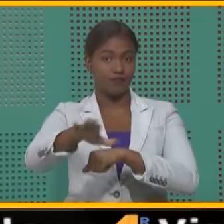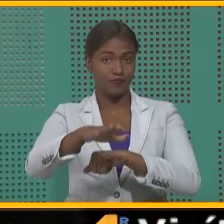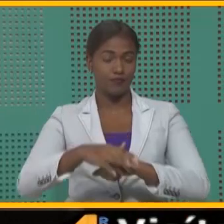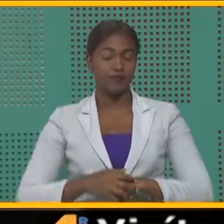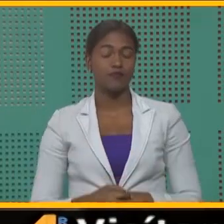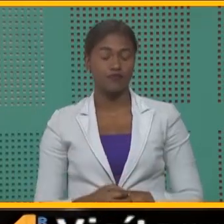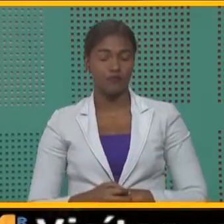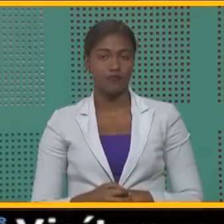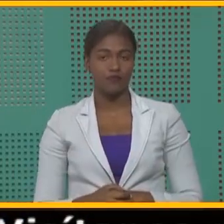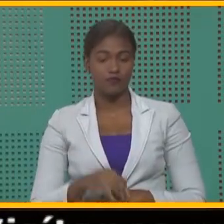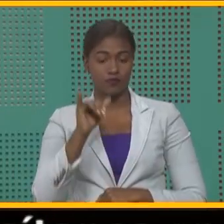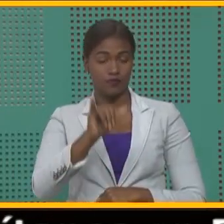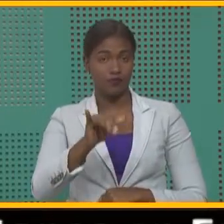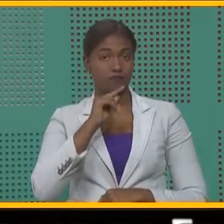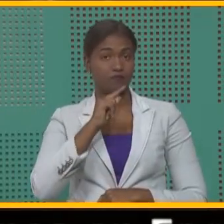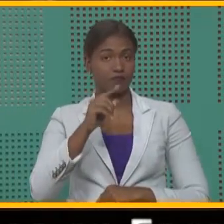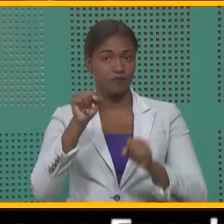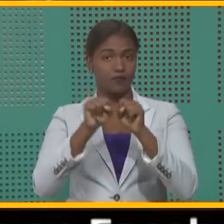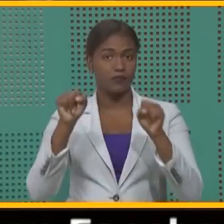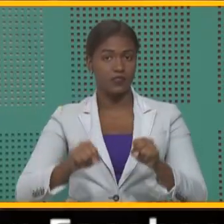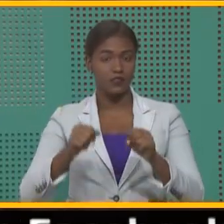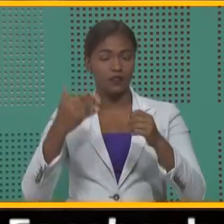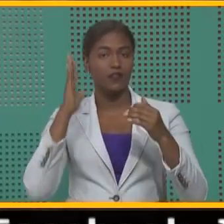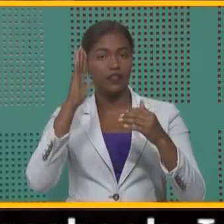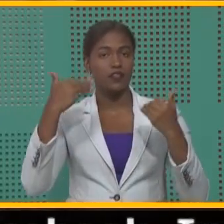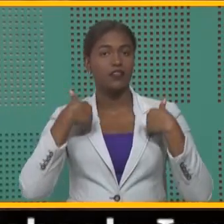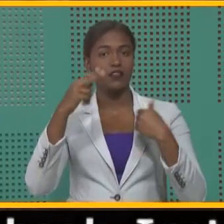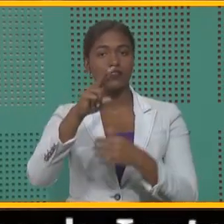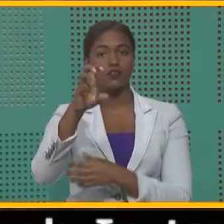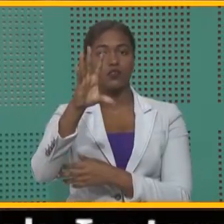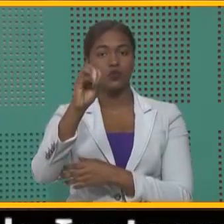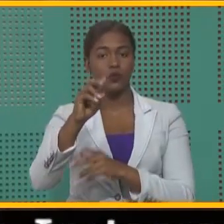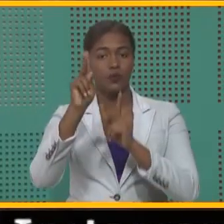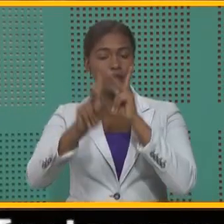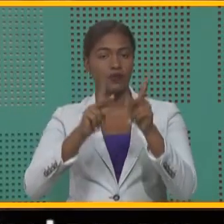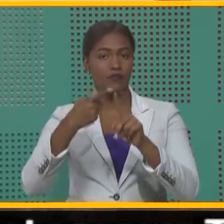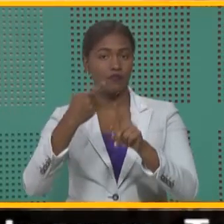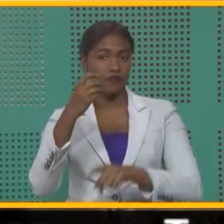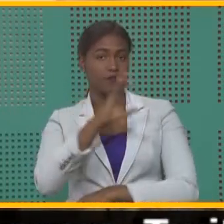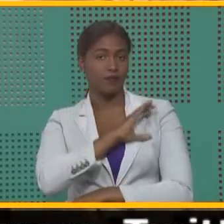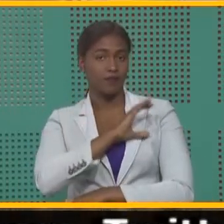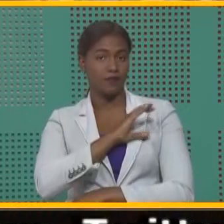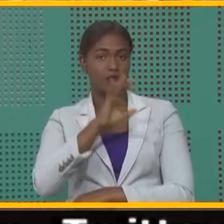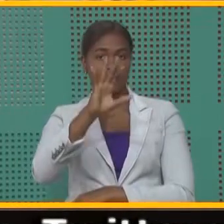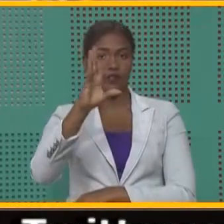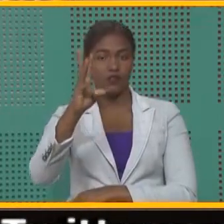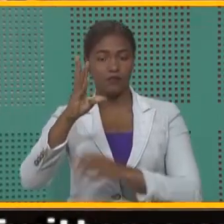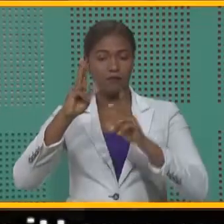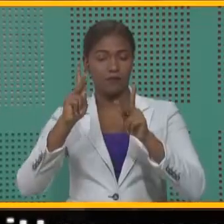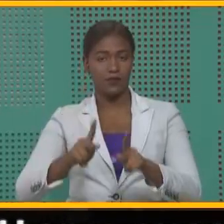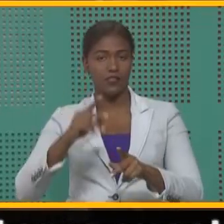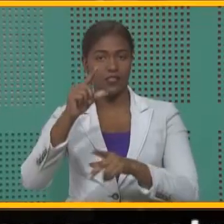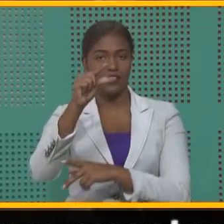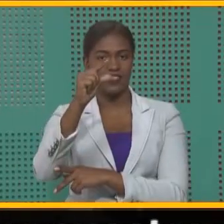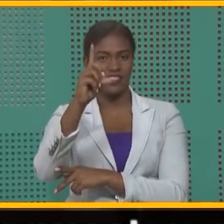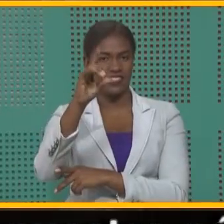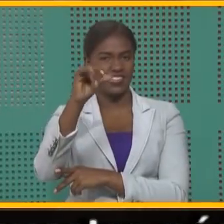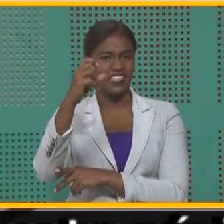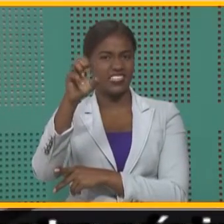En esta demarcación, el sistema tendrá 250 agentes de la Policía, 56 agentes de la DGC,